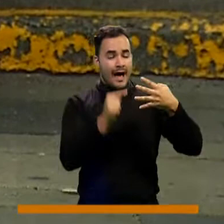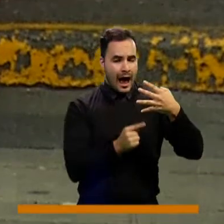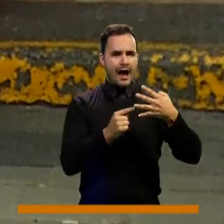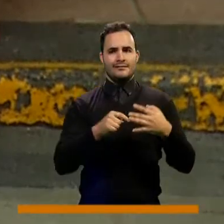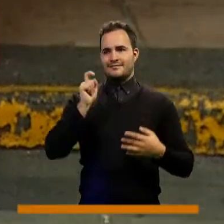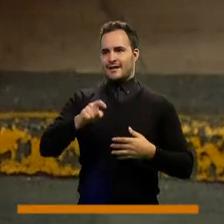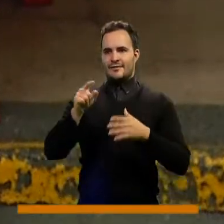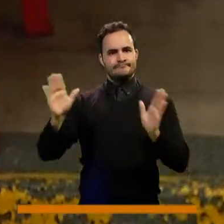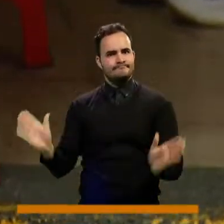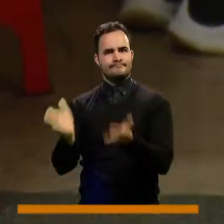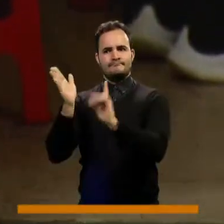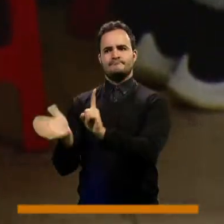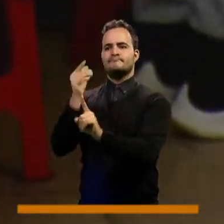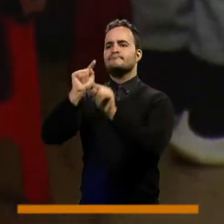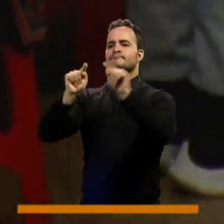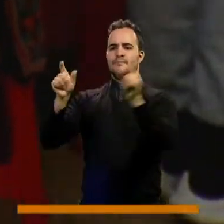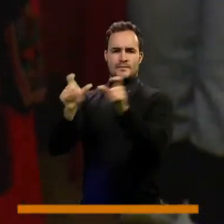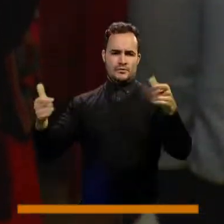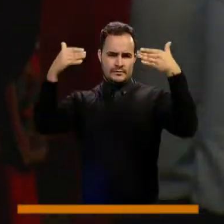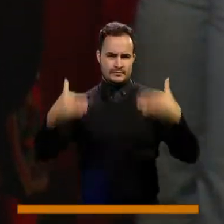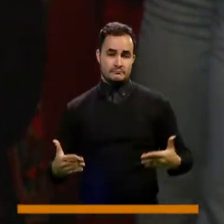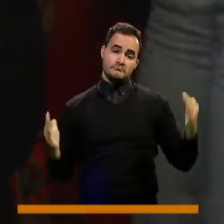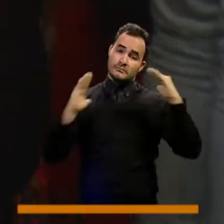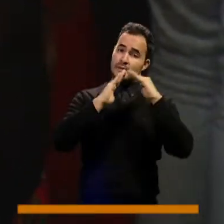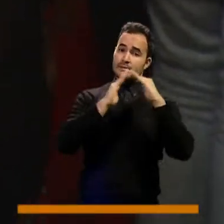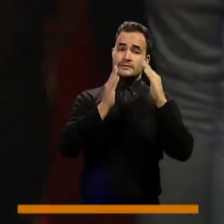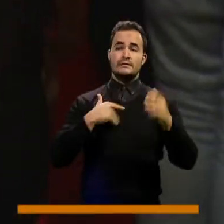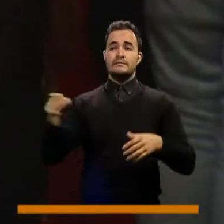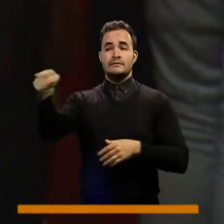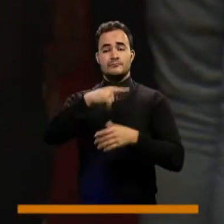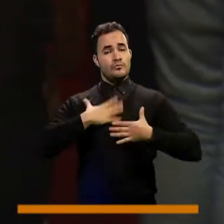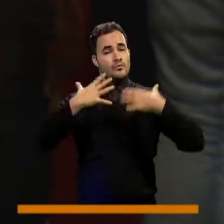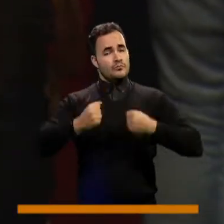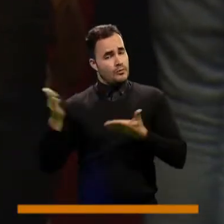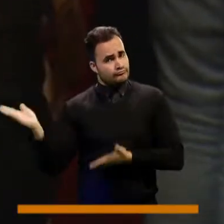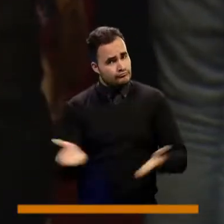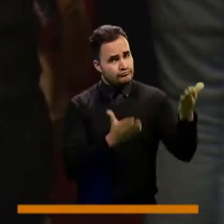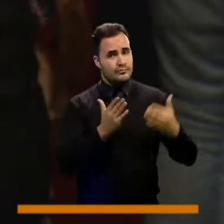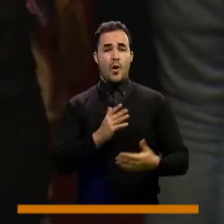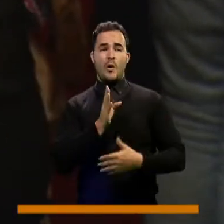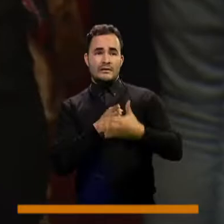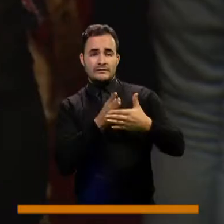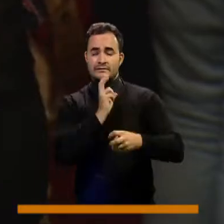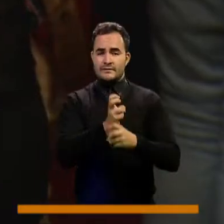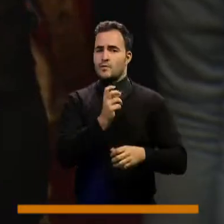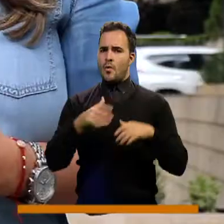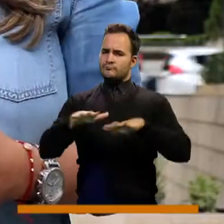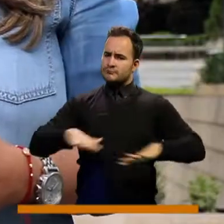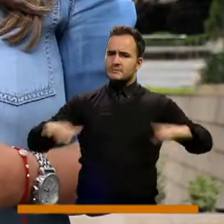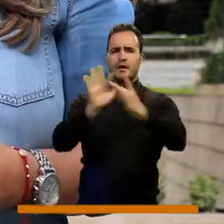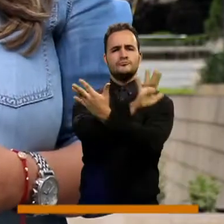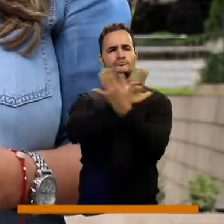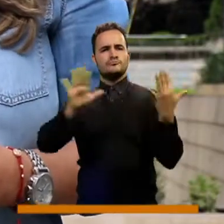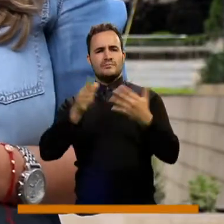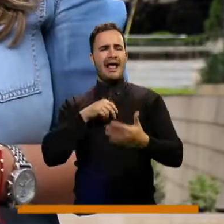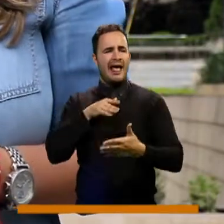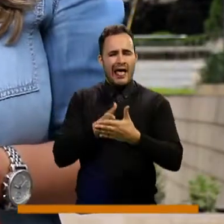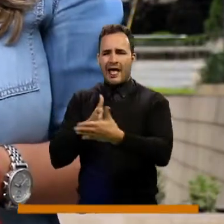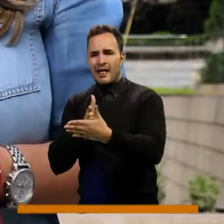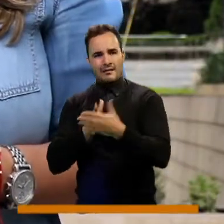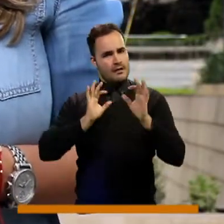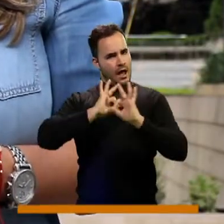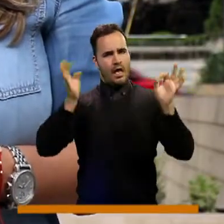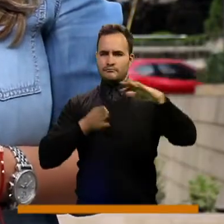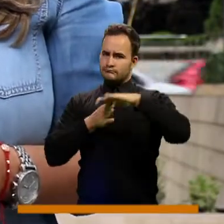tienen que ser enfocados a beneficiar a las personas con discapacidad. Más mejoramientos de viviendas sin barreras, espacios públicos de